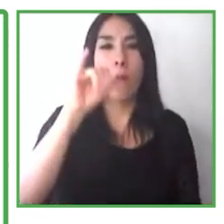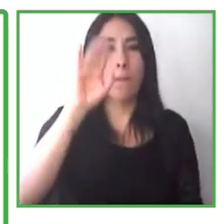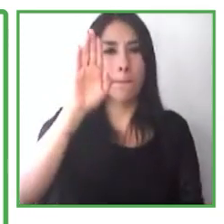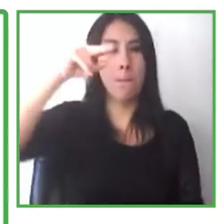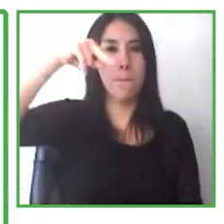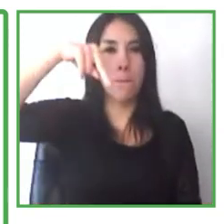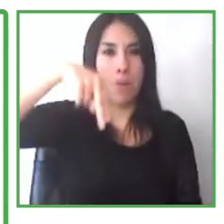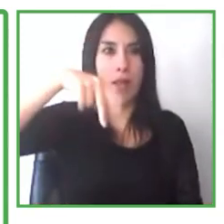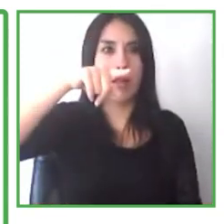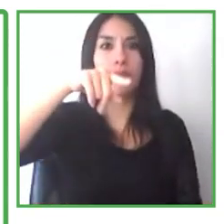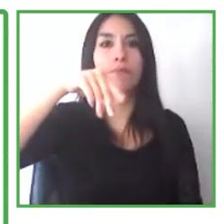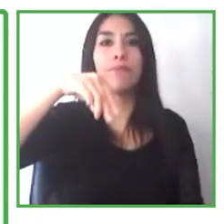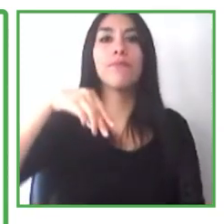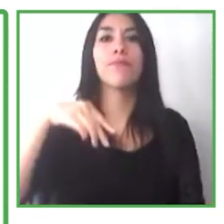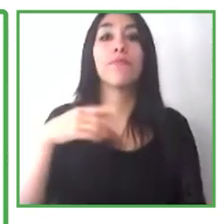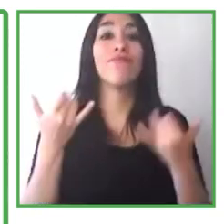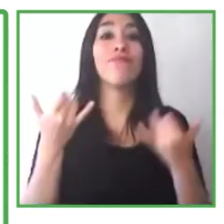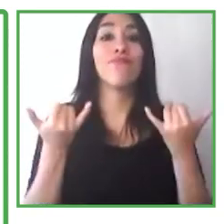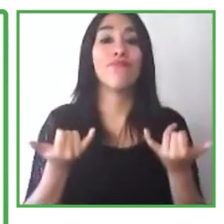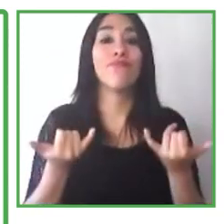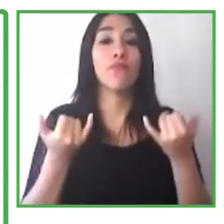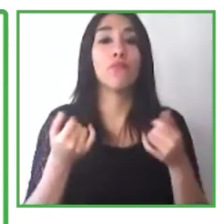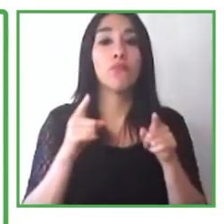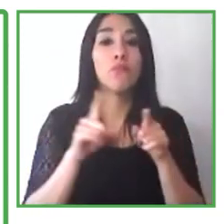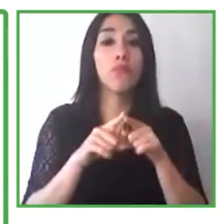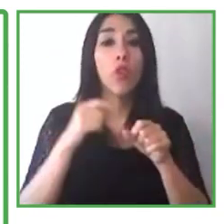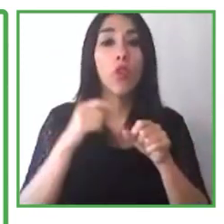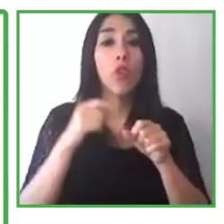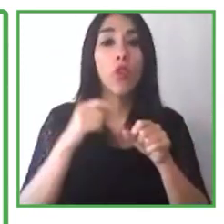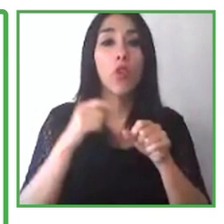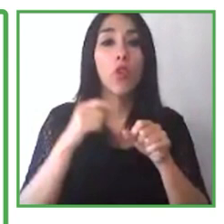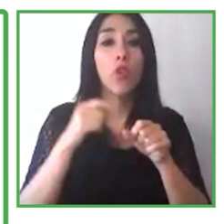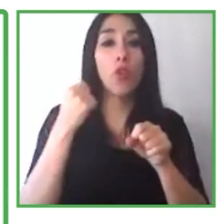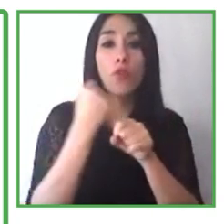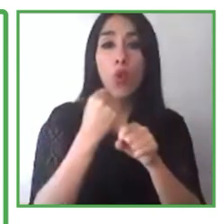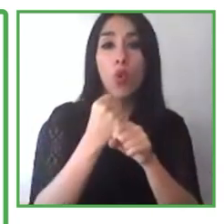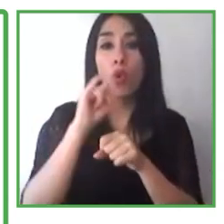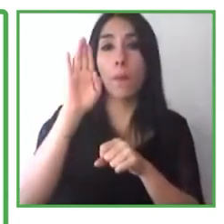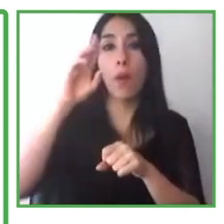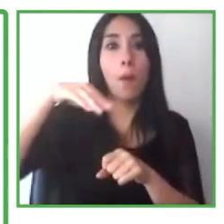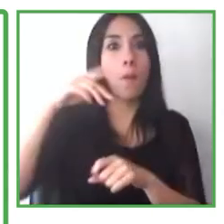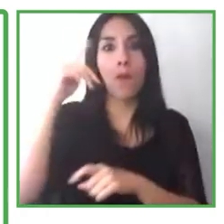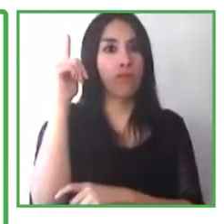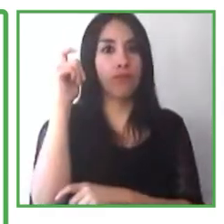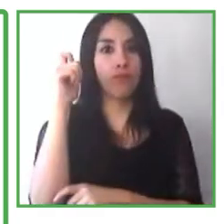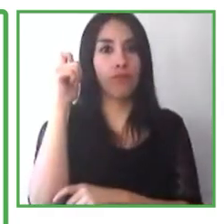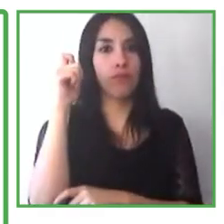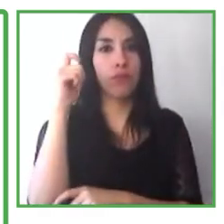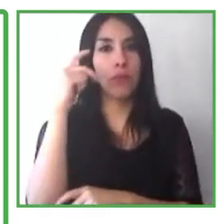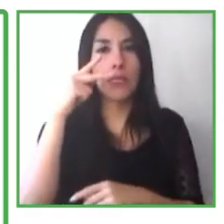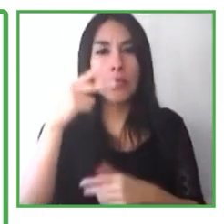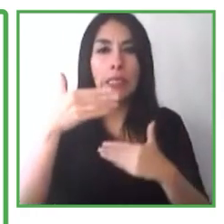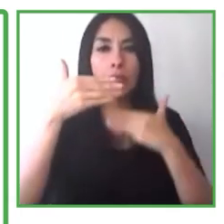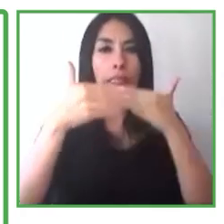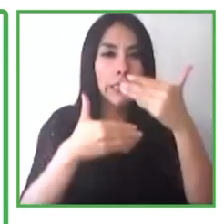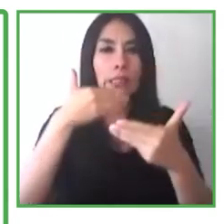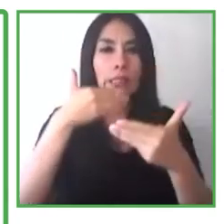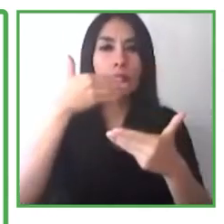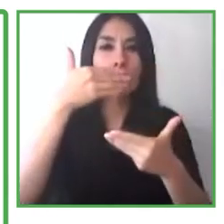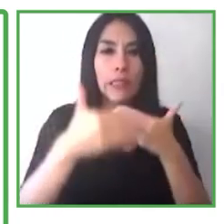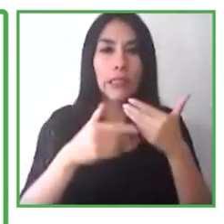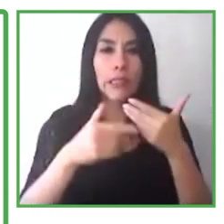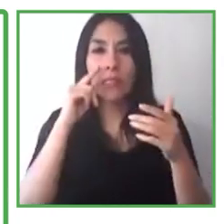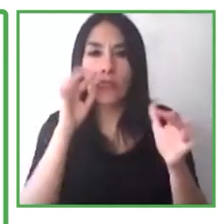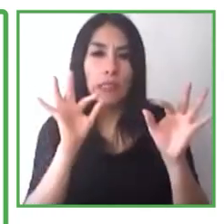Básicamente, cuando IBM empezó a desarrollar su viaje de habilidades diversas y de inclusión,